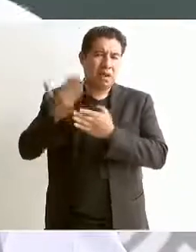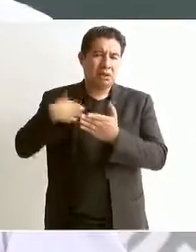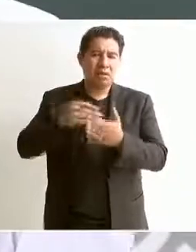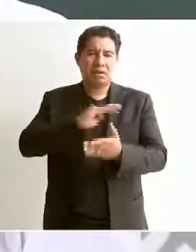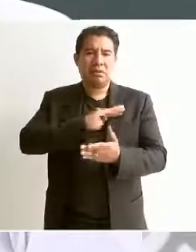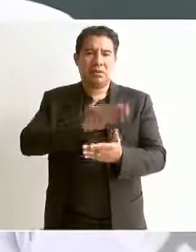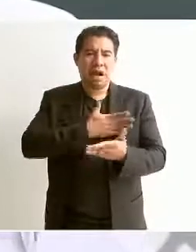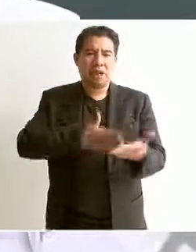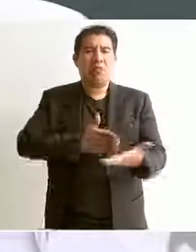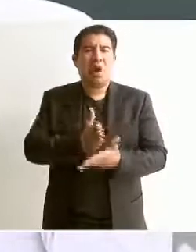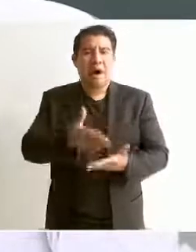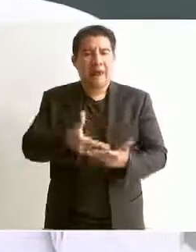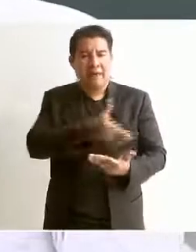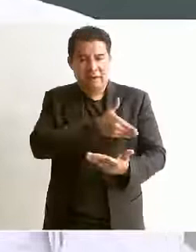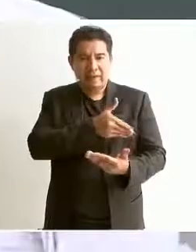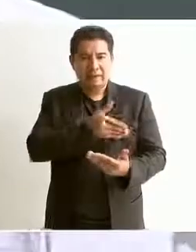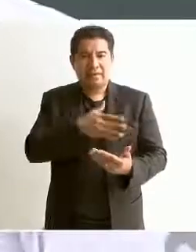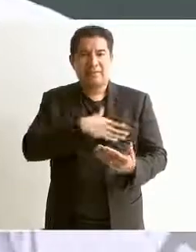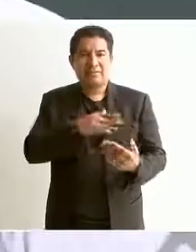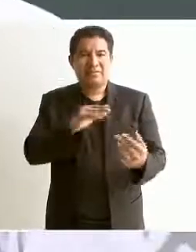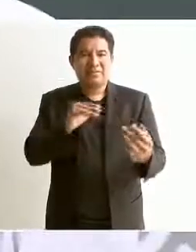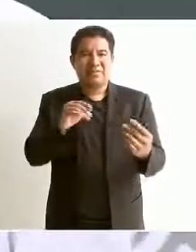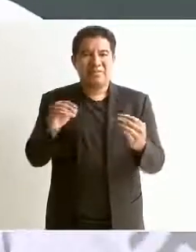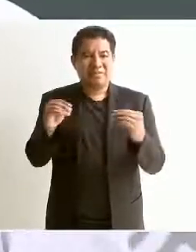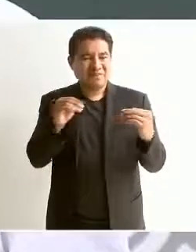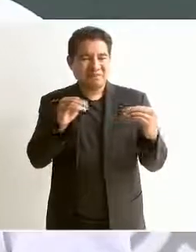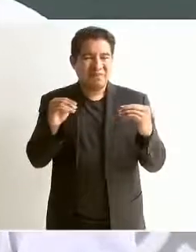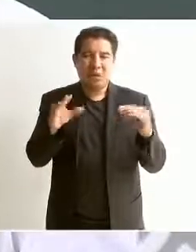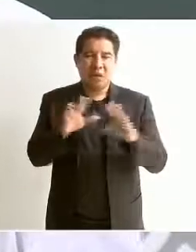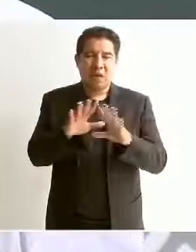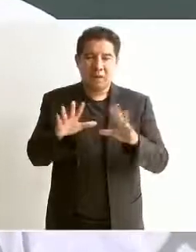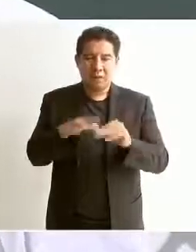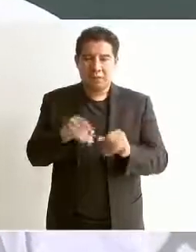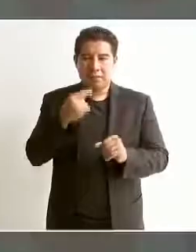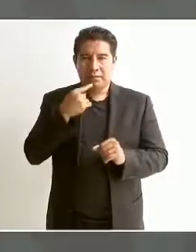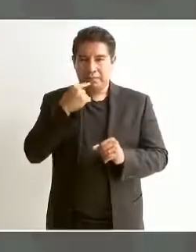No es para polemizar, pero